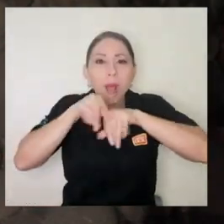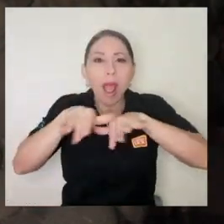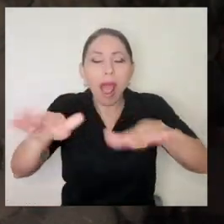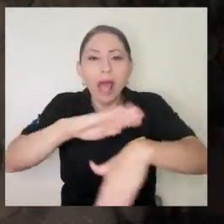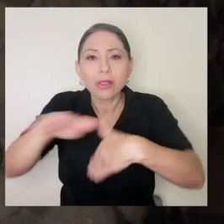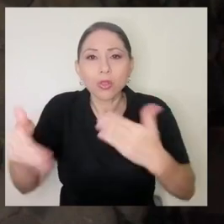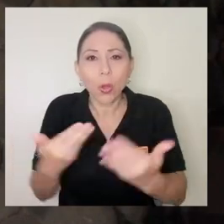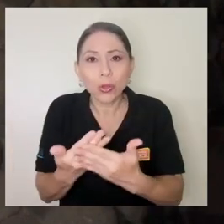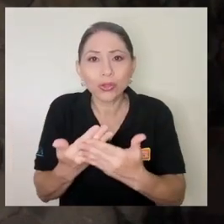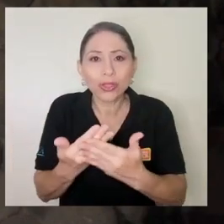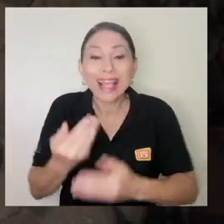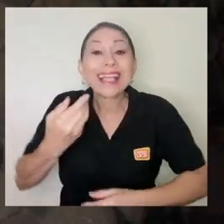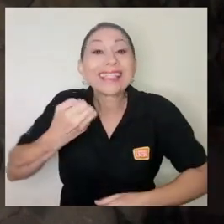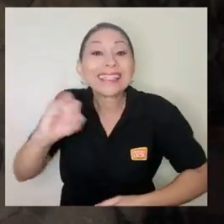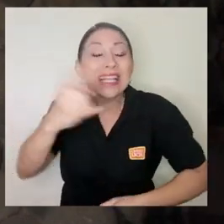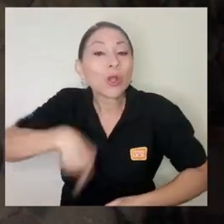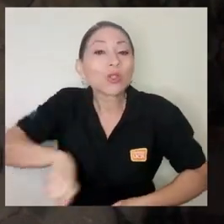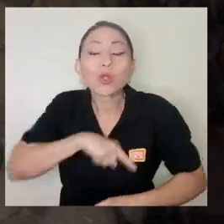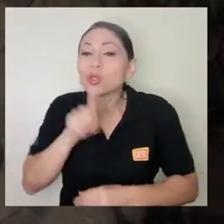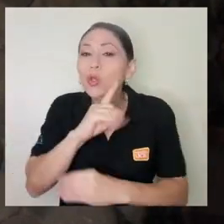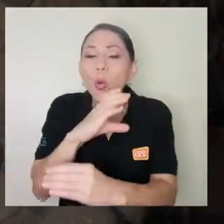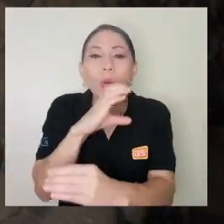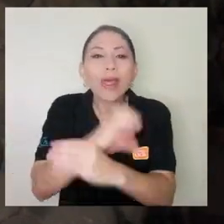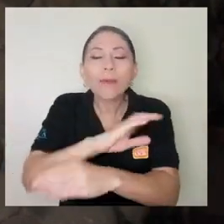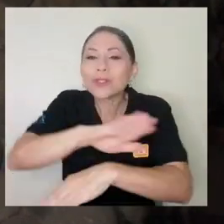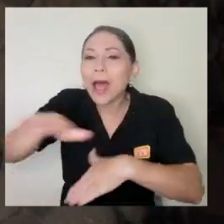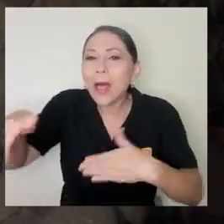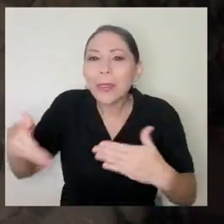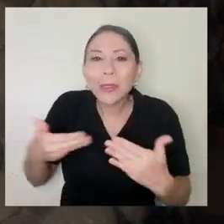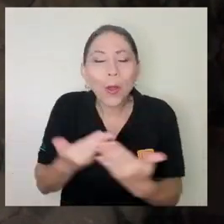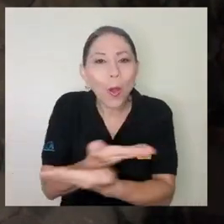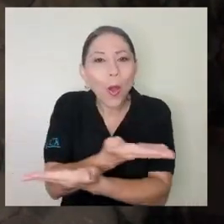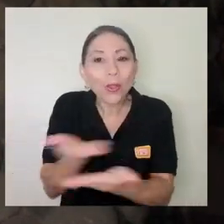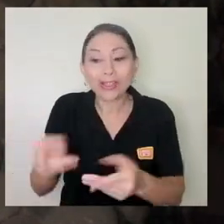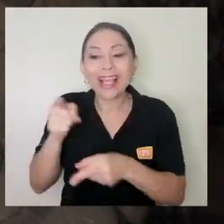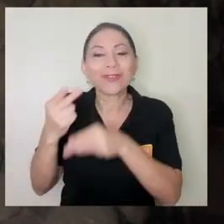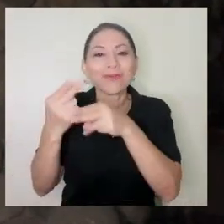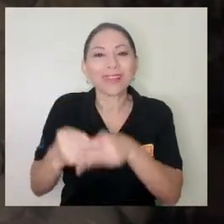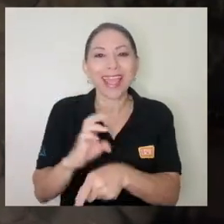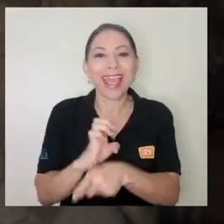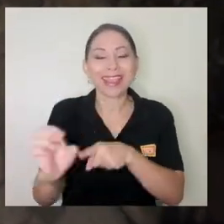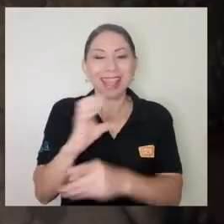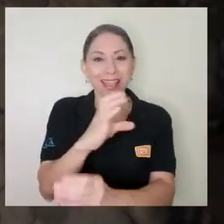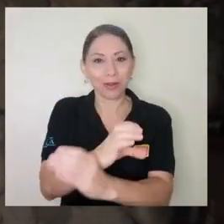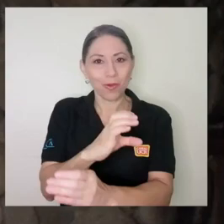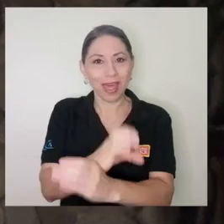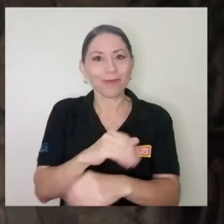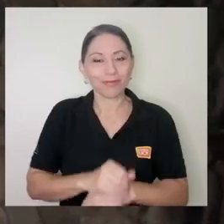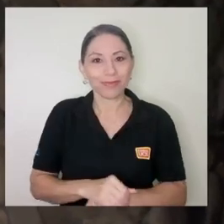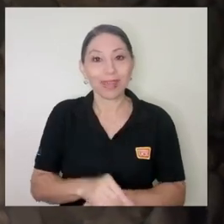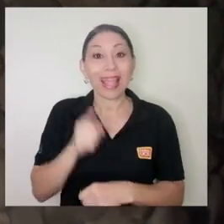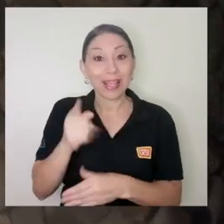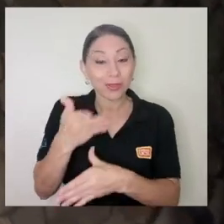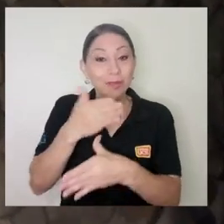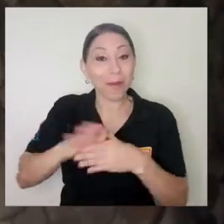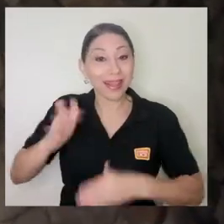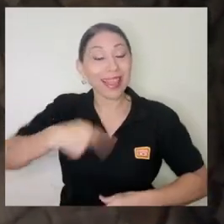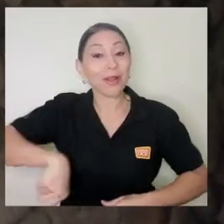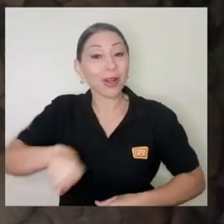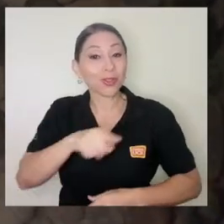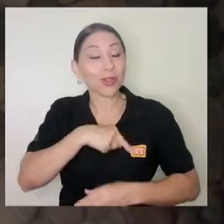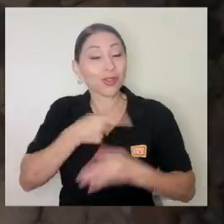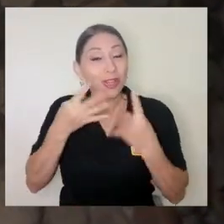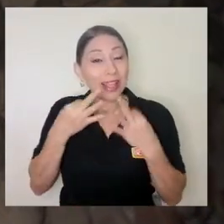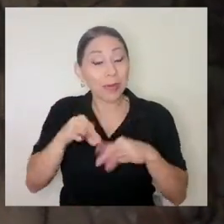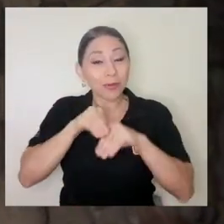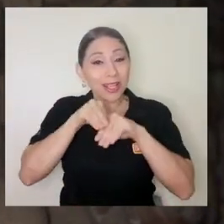sentido si no cuidamos a todos y aquí se posiciona la ética del cuidado y bueno eso es parte de los contenidos que hemos tratado de transmitir es decir que